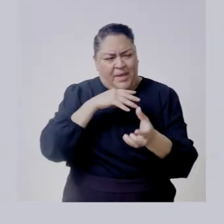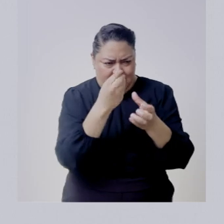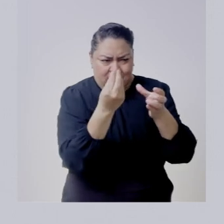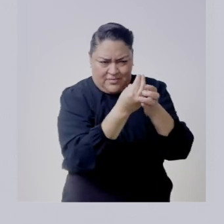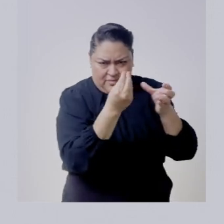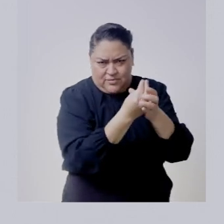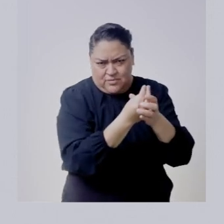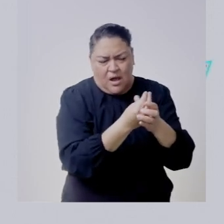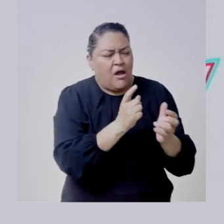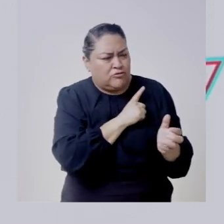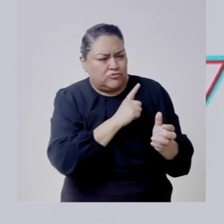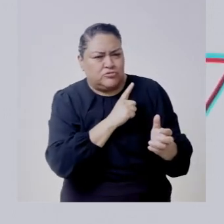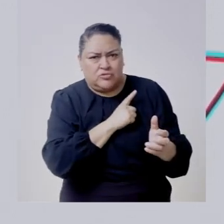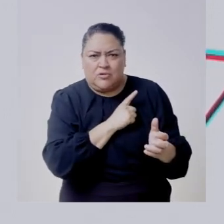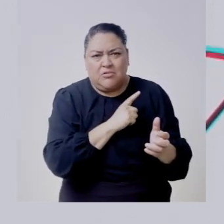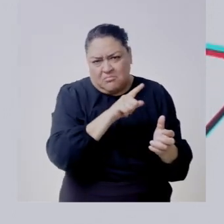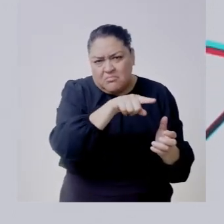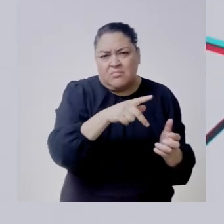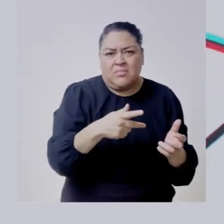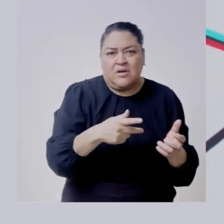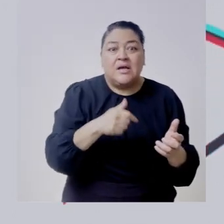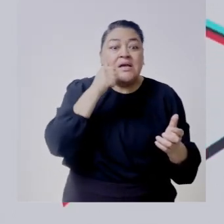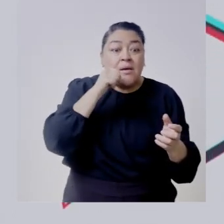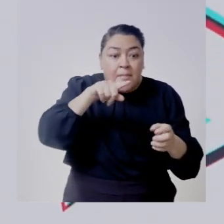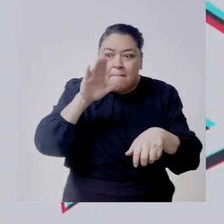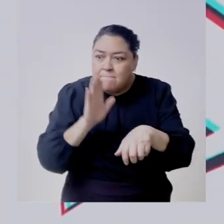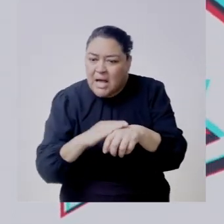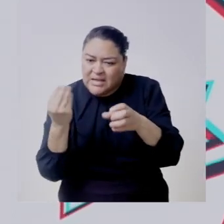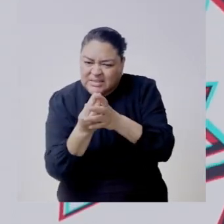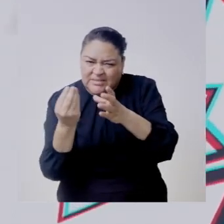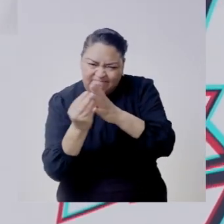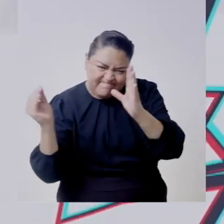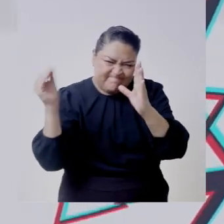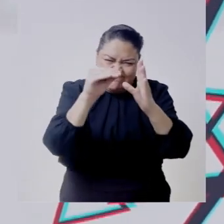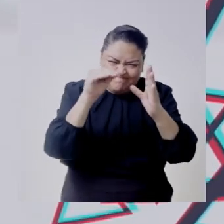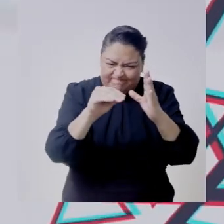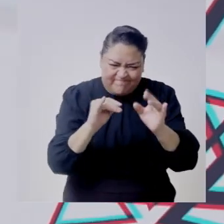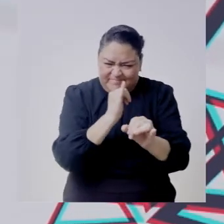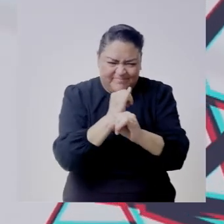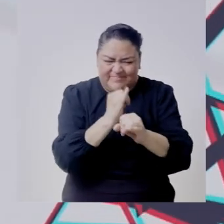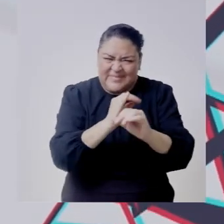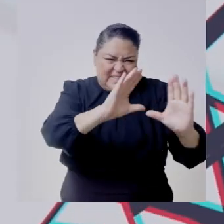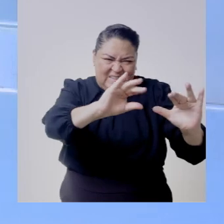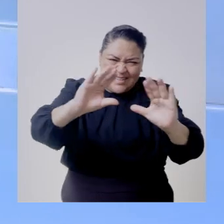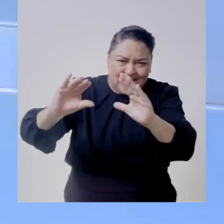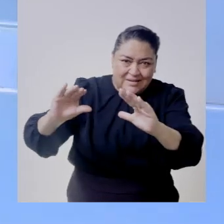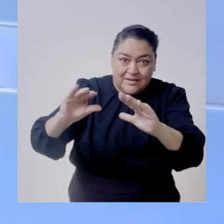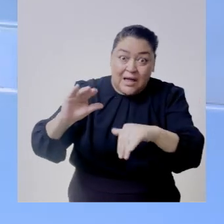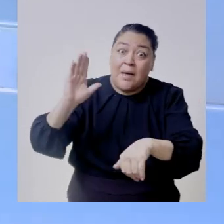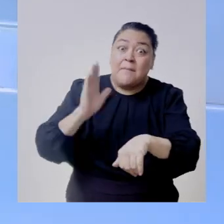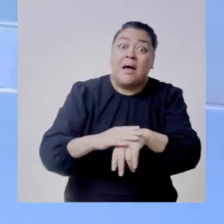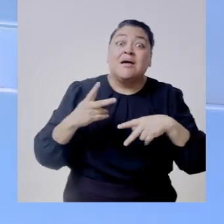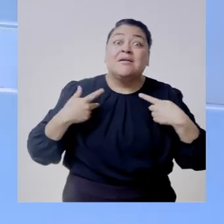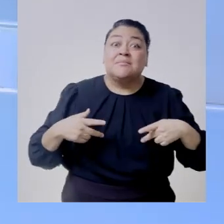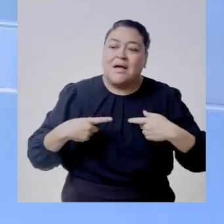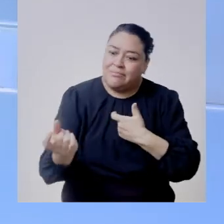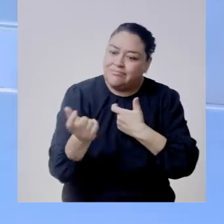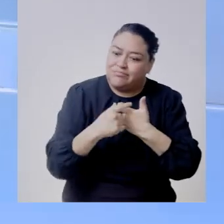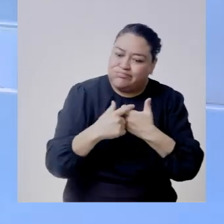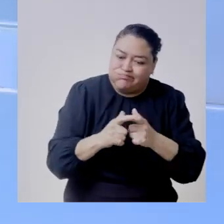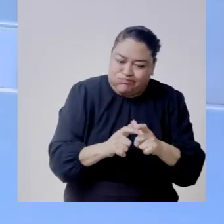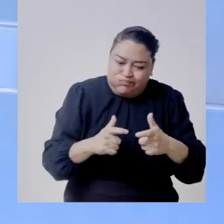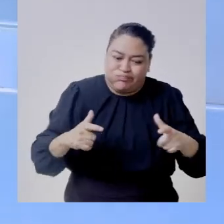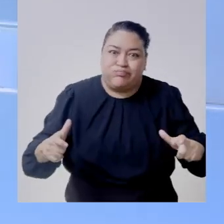cursos auto ejecutables llevamos toda nuestra oferta académica de forma virtual y entonces pues la gente